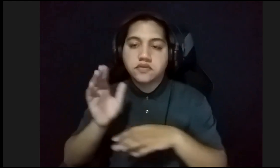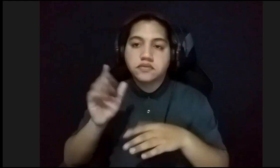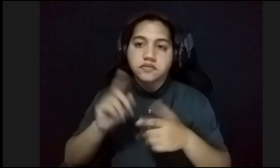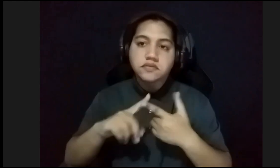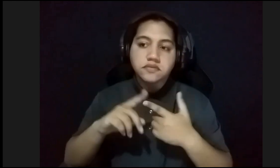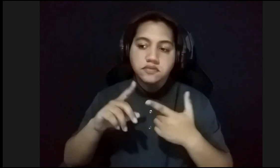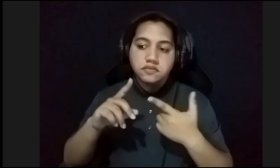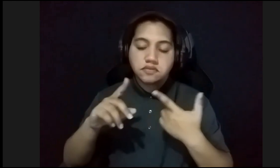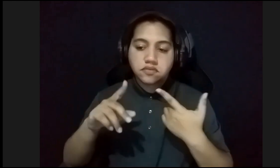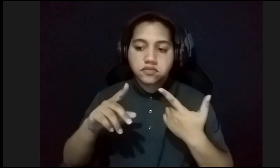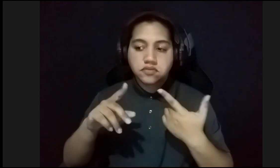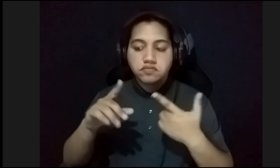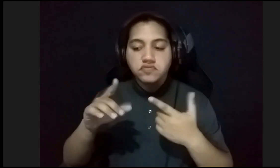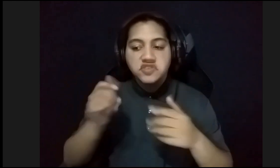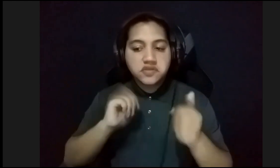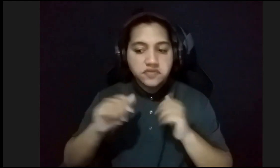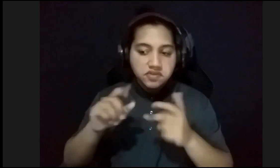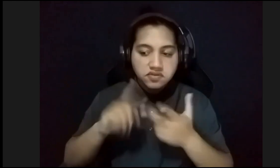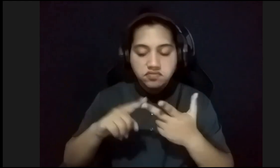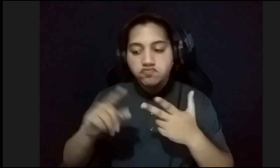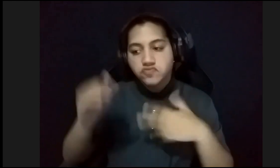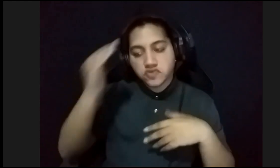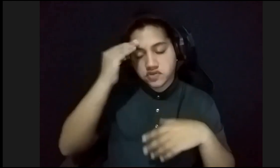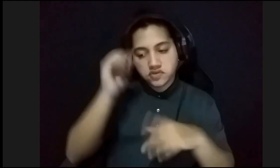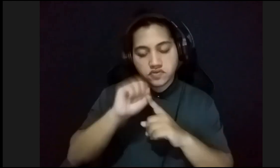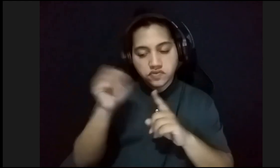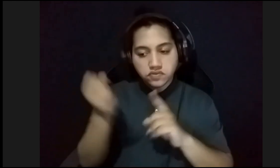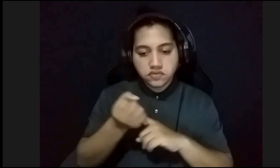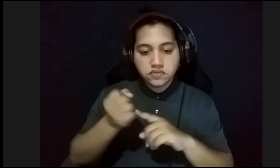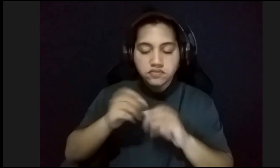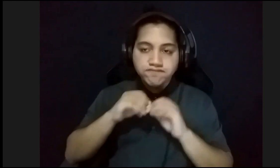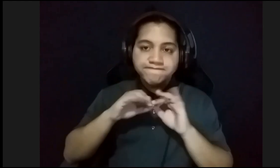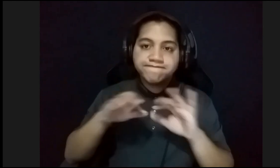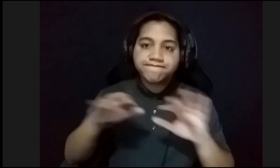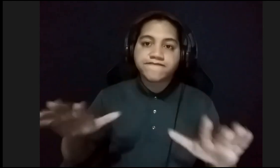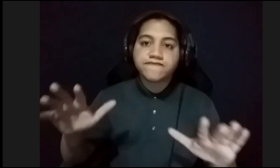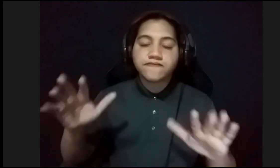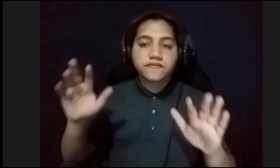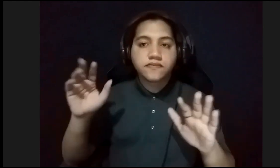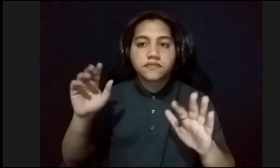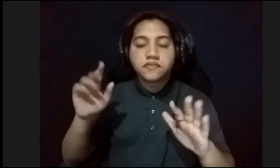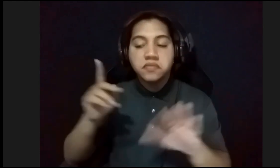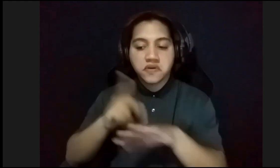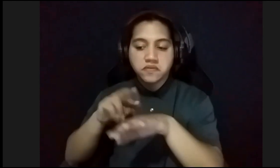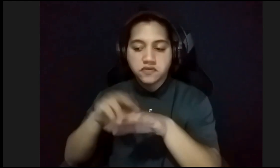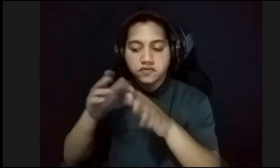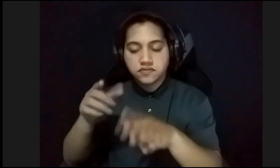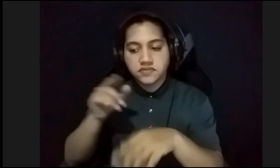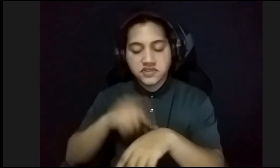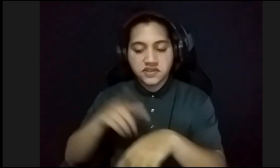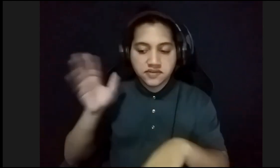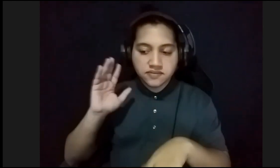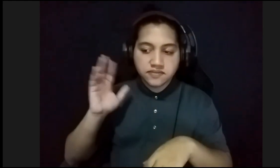eventos, conocimientos sobre alguna situación, para dar a conocer al puertorriqueño, que en esa época, pues muchas